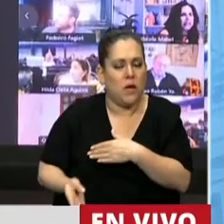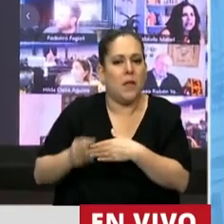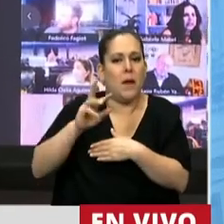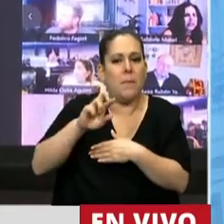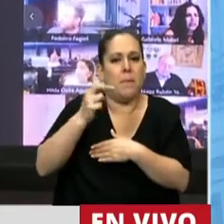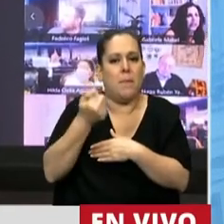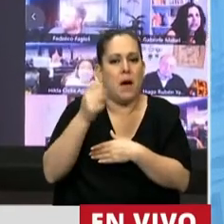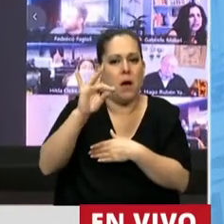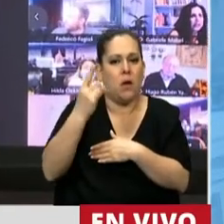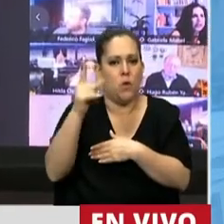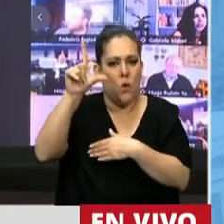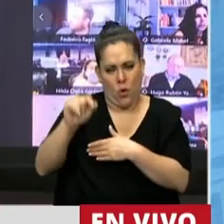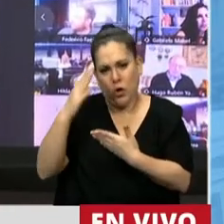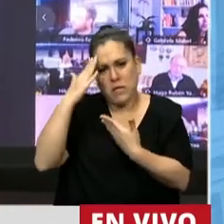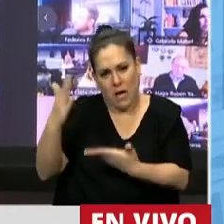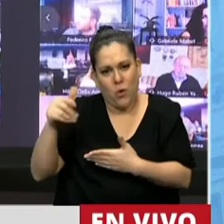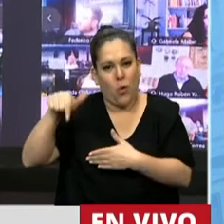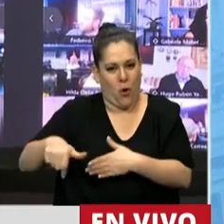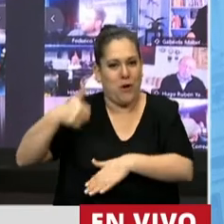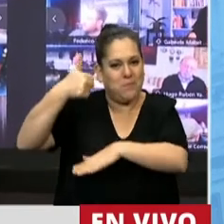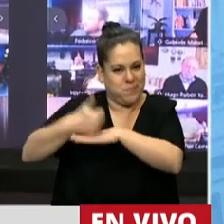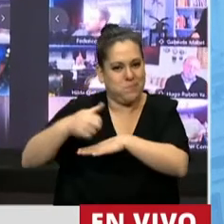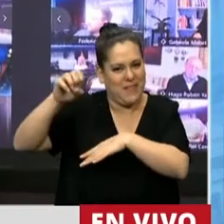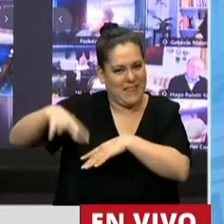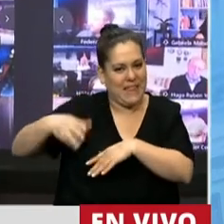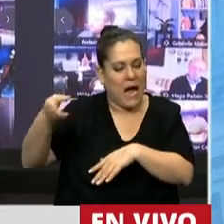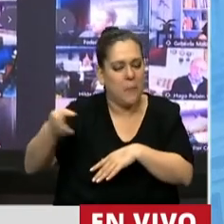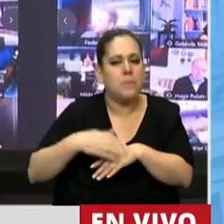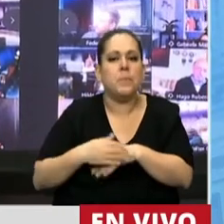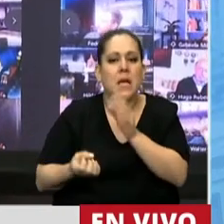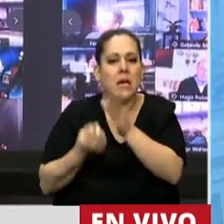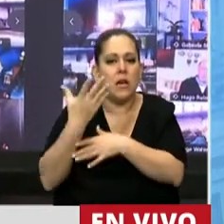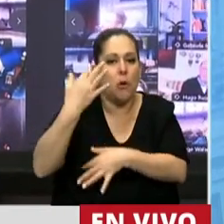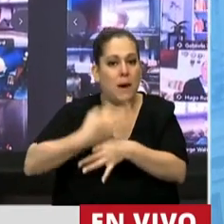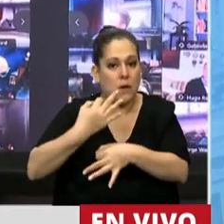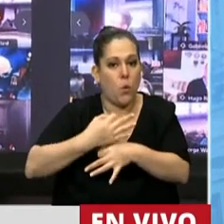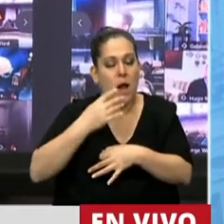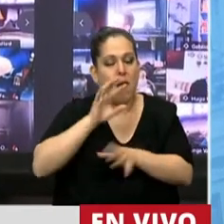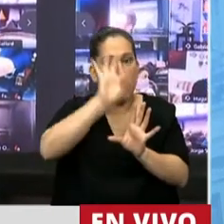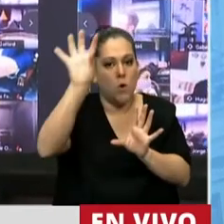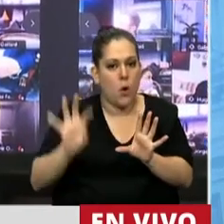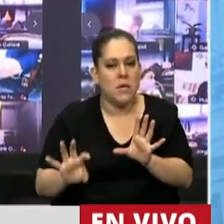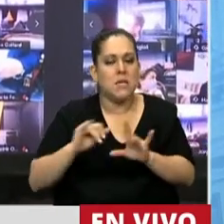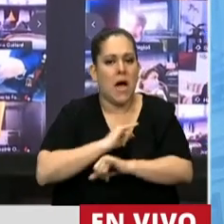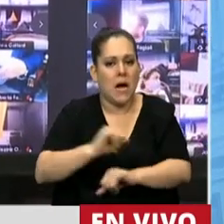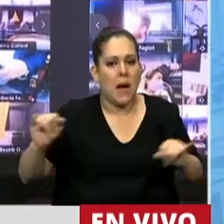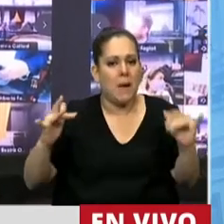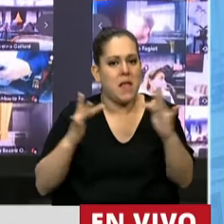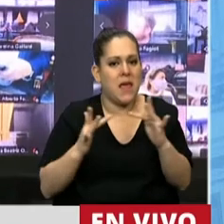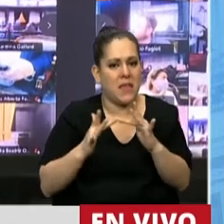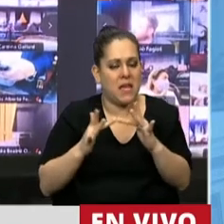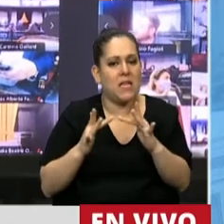Padulo, que está aquí en saludo y está hoy presente, que crea para las escuelas provinciales una campaña digital de